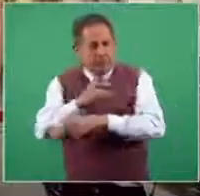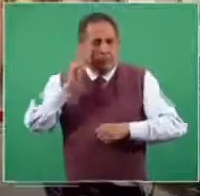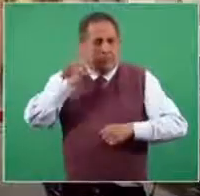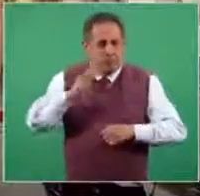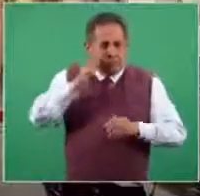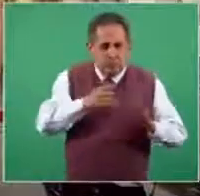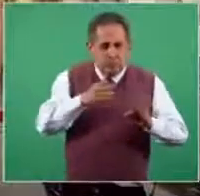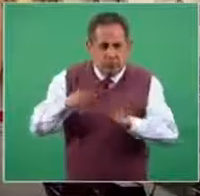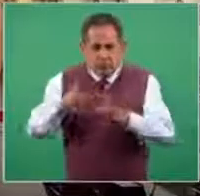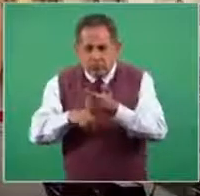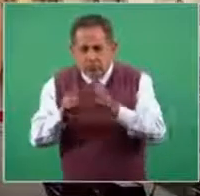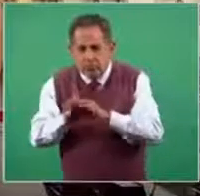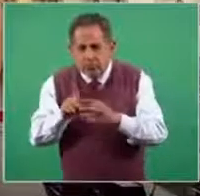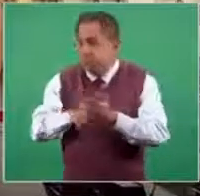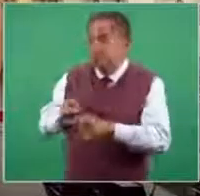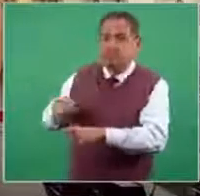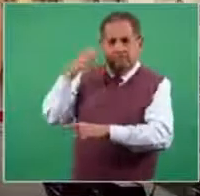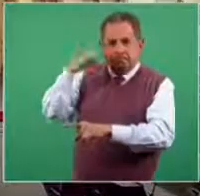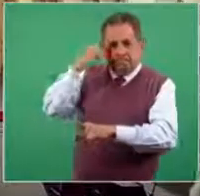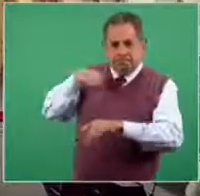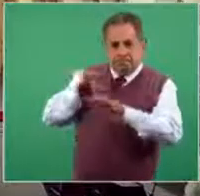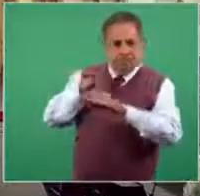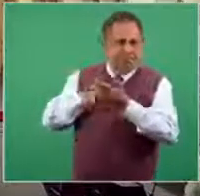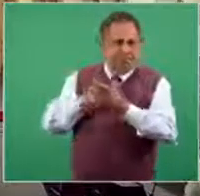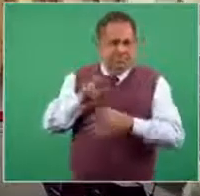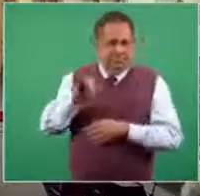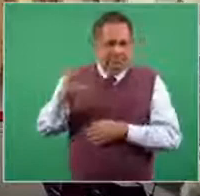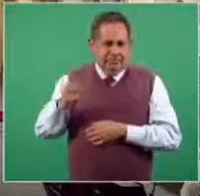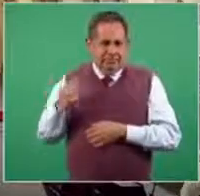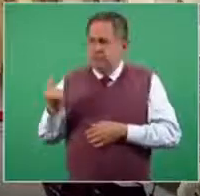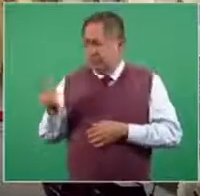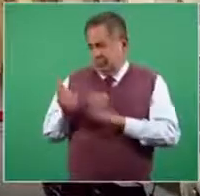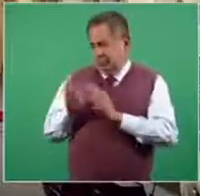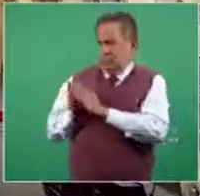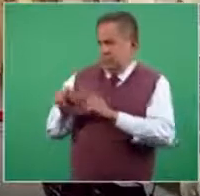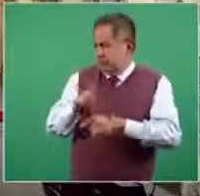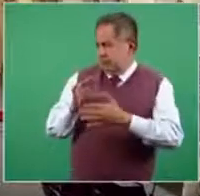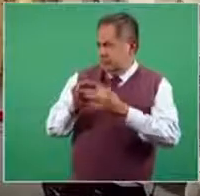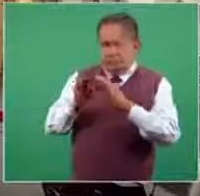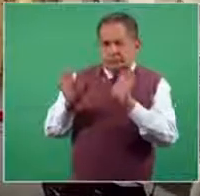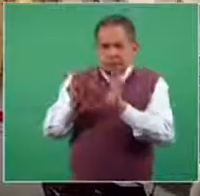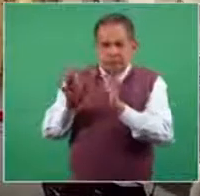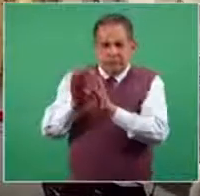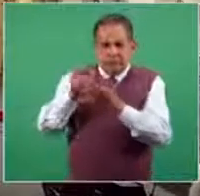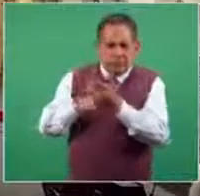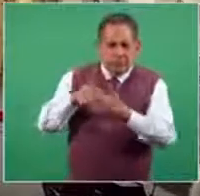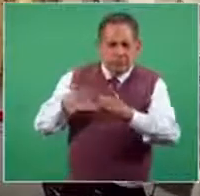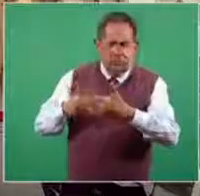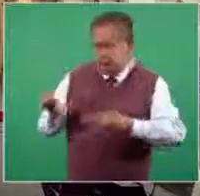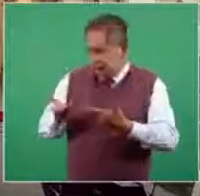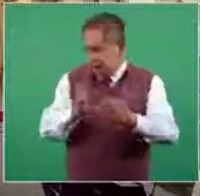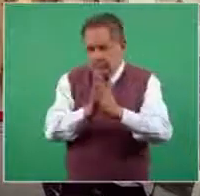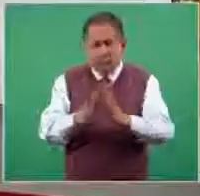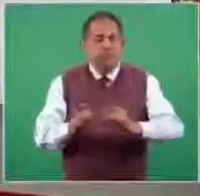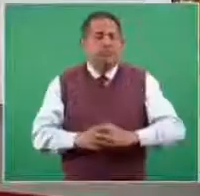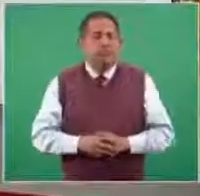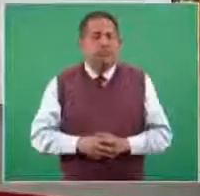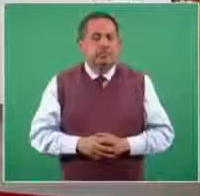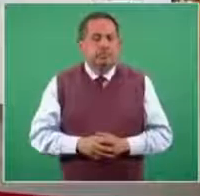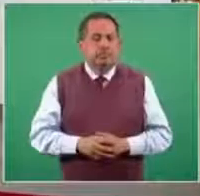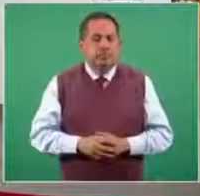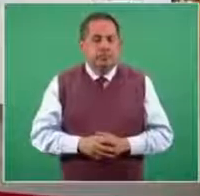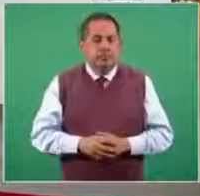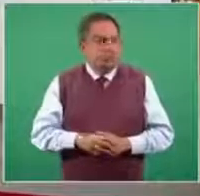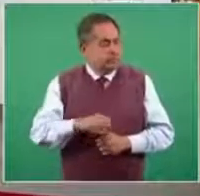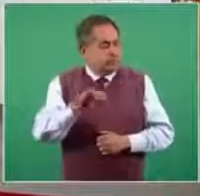Aquí está la especialista en VIH-Cida. Adelante. Y si quieres de una vez comentas sobre la certificación. Perfecto. Sí, justo.